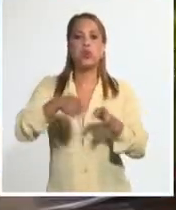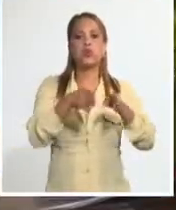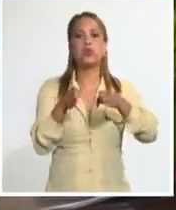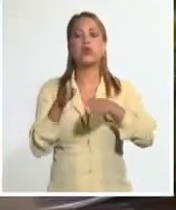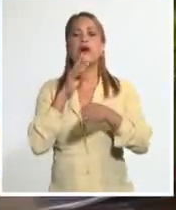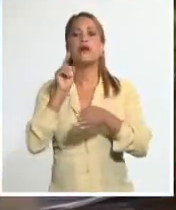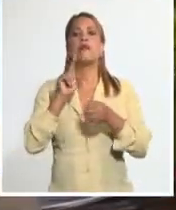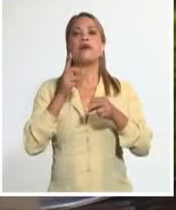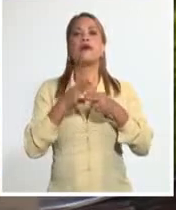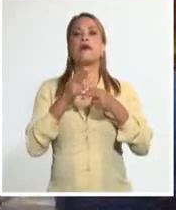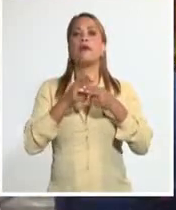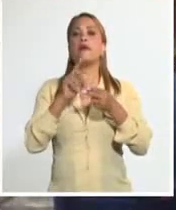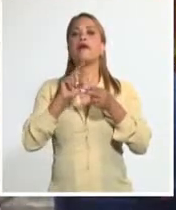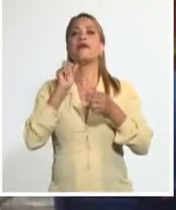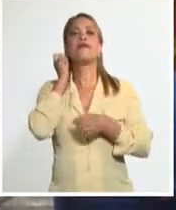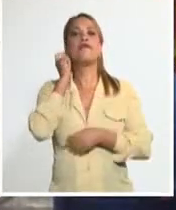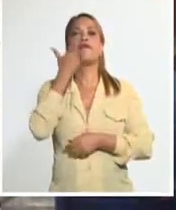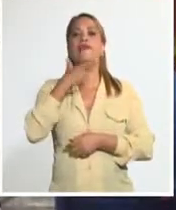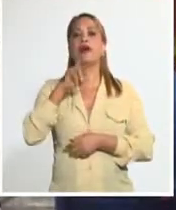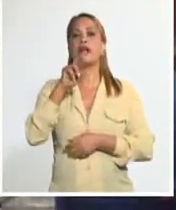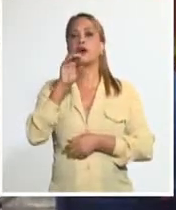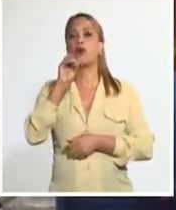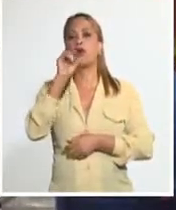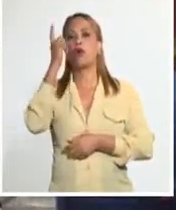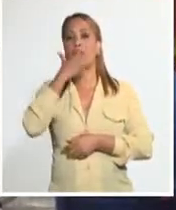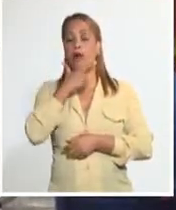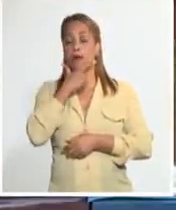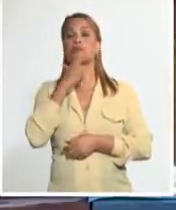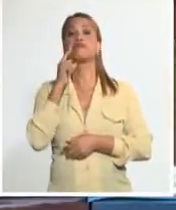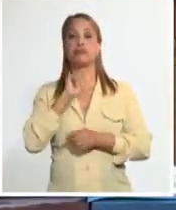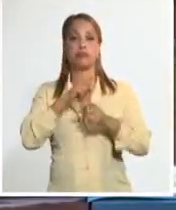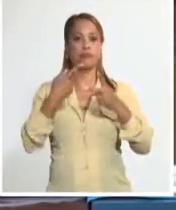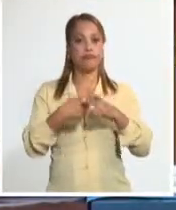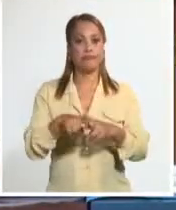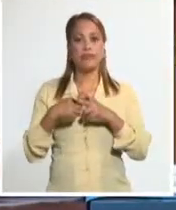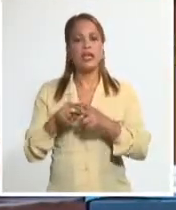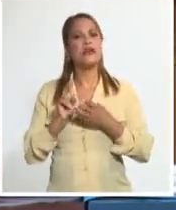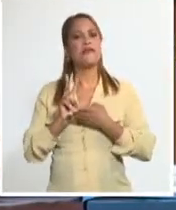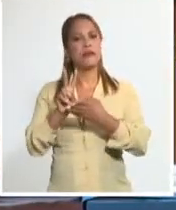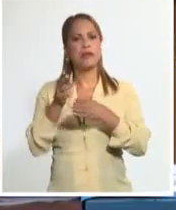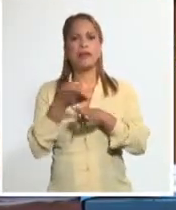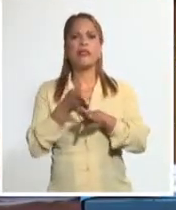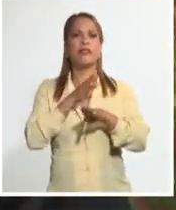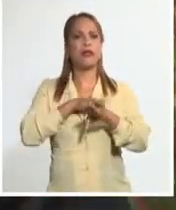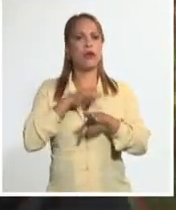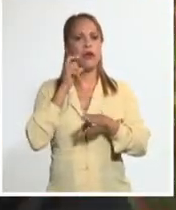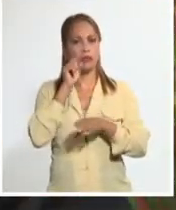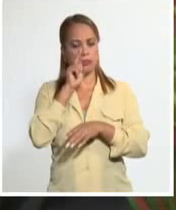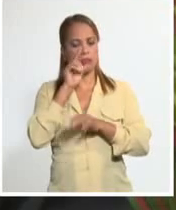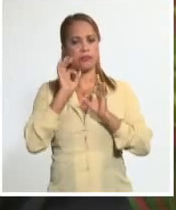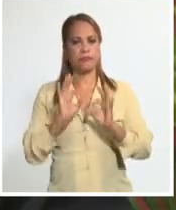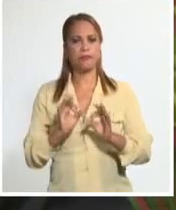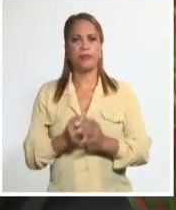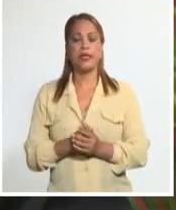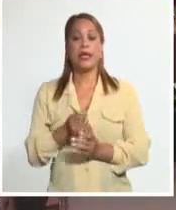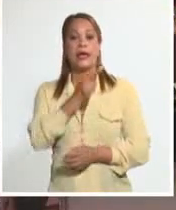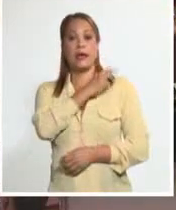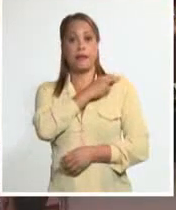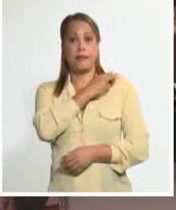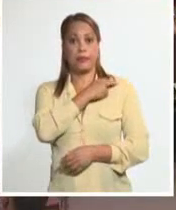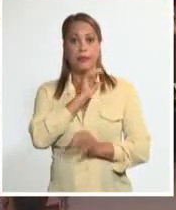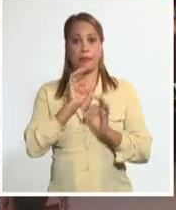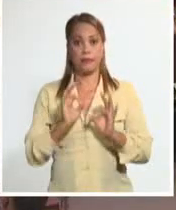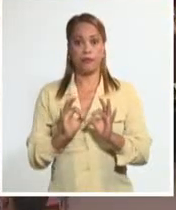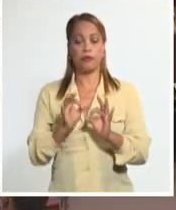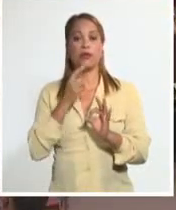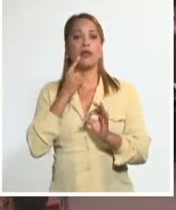marcha de las obras hidráulicas y el cumplimiento de las indicaciones de visitas gubernamentales anteriores. El miembro del Buro Político y Primer Ministro